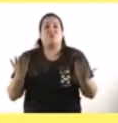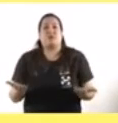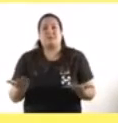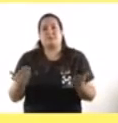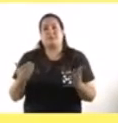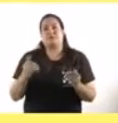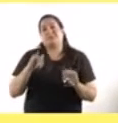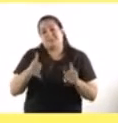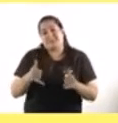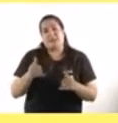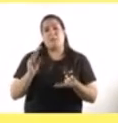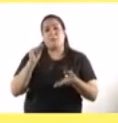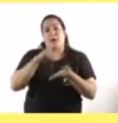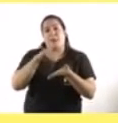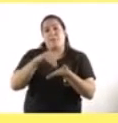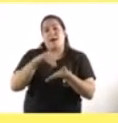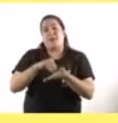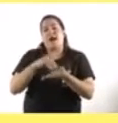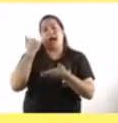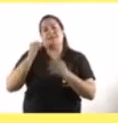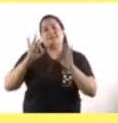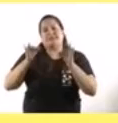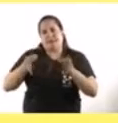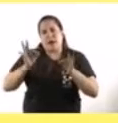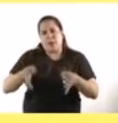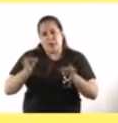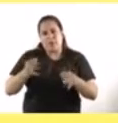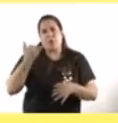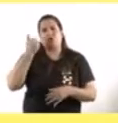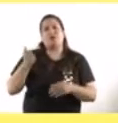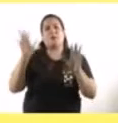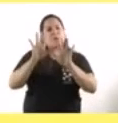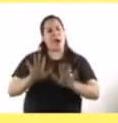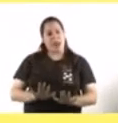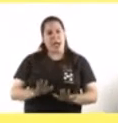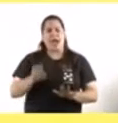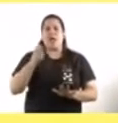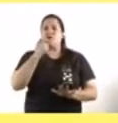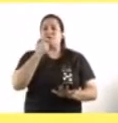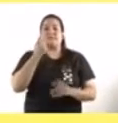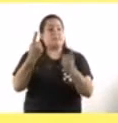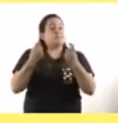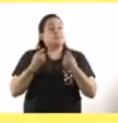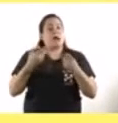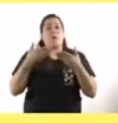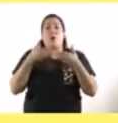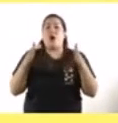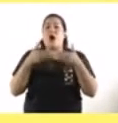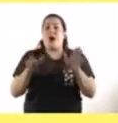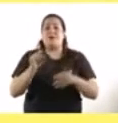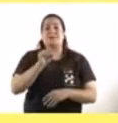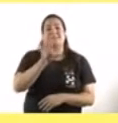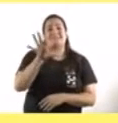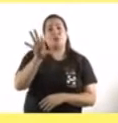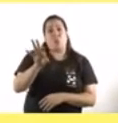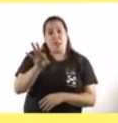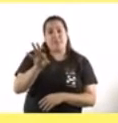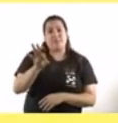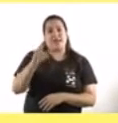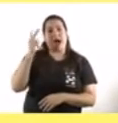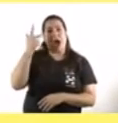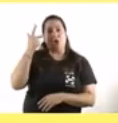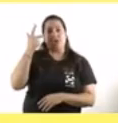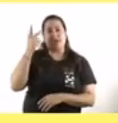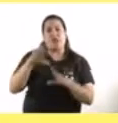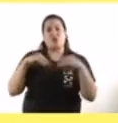reforzando eso. Y lo vamos a hacer, lo tenemos ya preparado, en su momento llegamos a poner en funcionamiento 50 hoteles que entre todos tenían